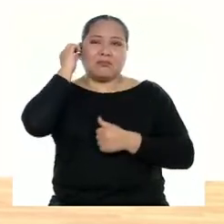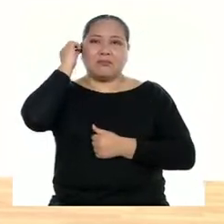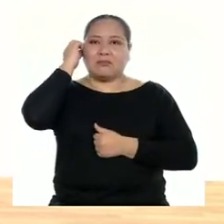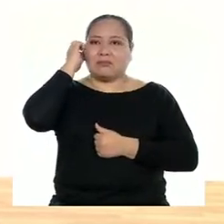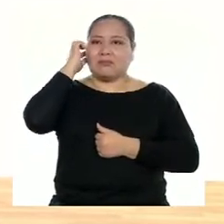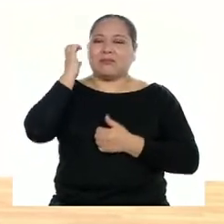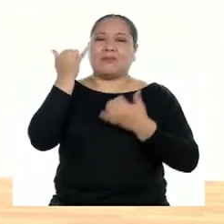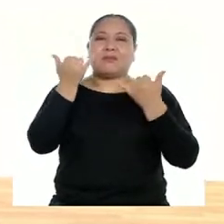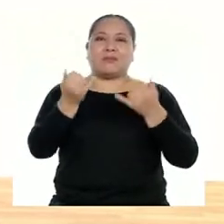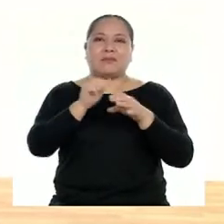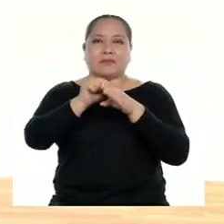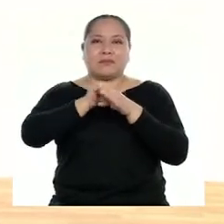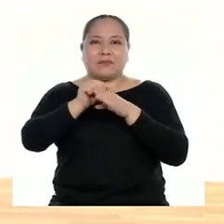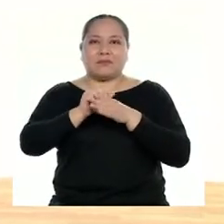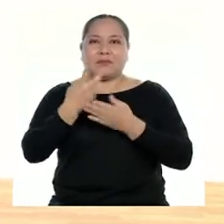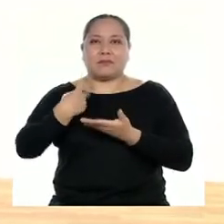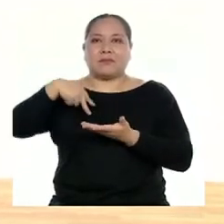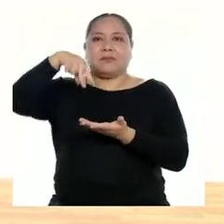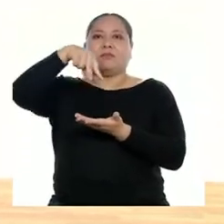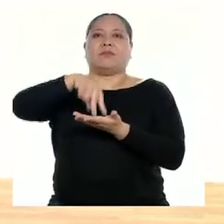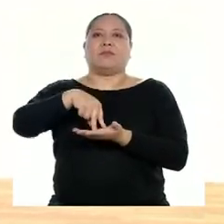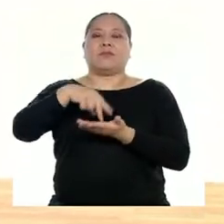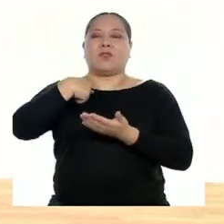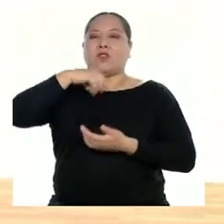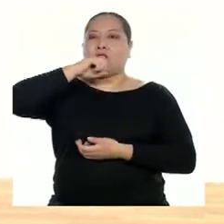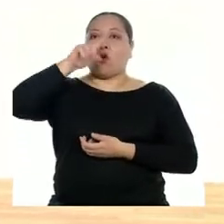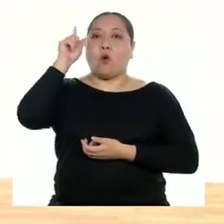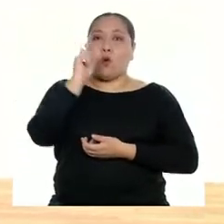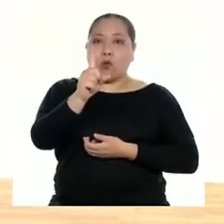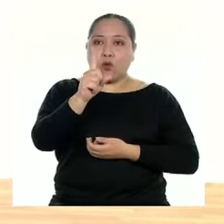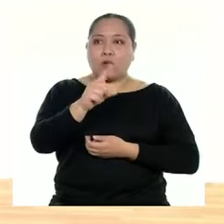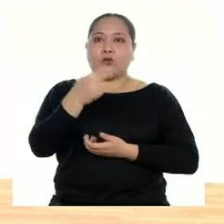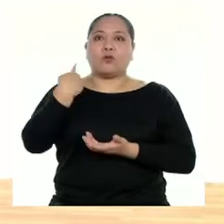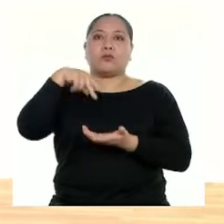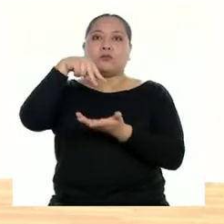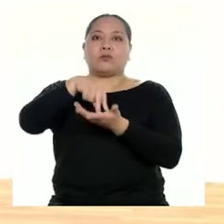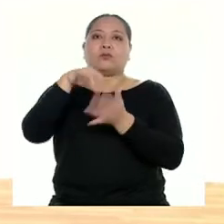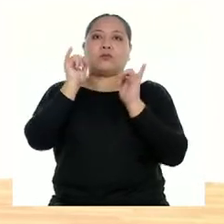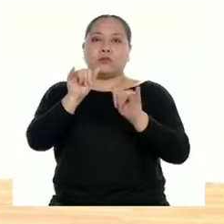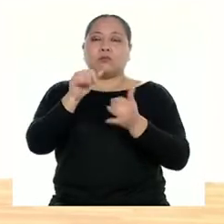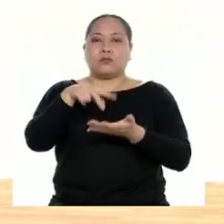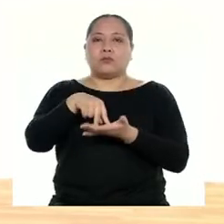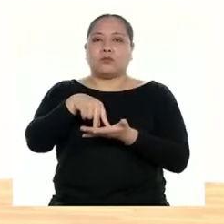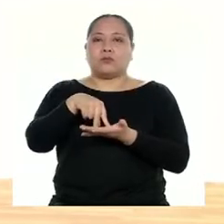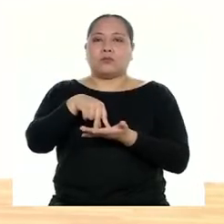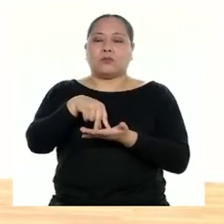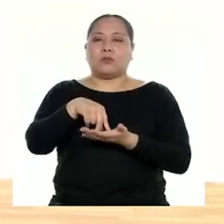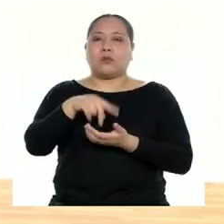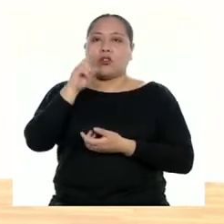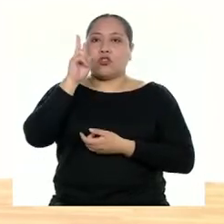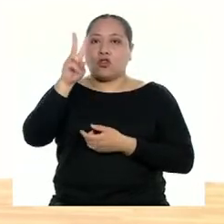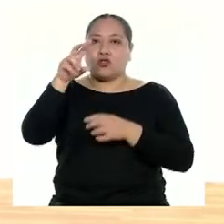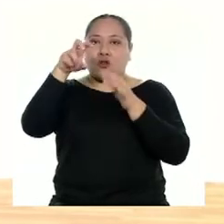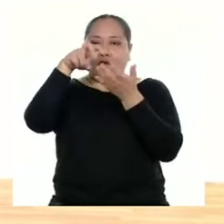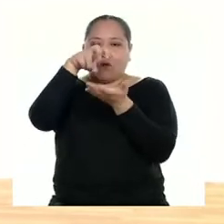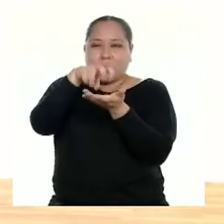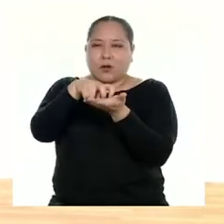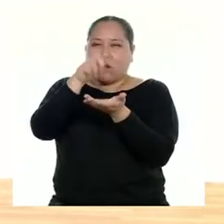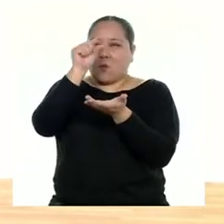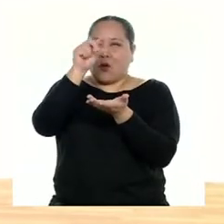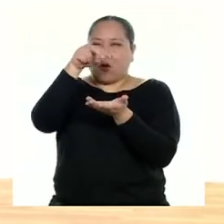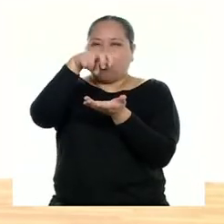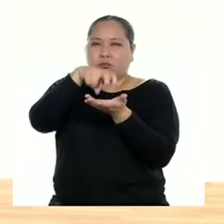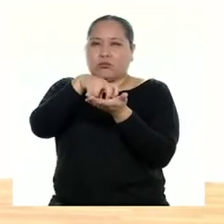vamos a hacer un calentamiento juntos. Me pongo de pie. Cuando yo diga uno, me voy a quedar de pie. Si yo digo dos, flexiono las rodillas. Así.